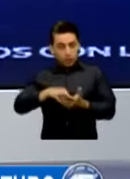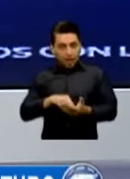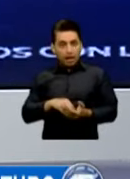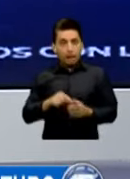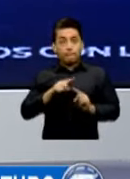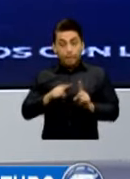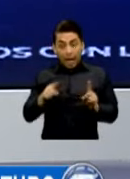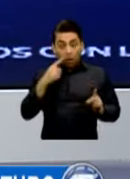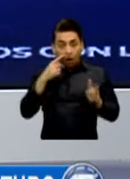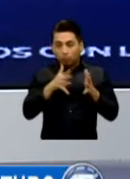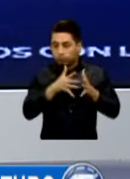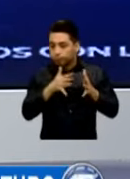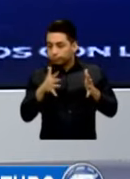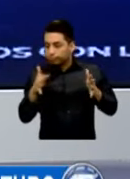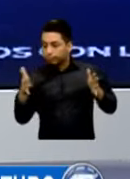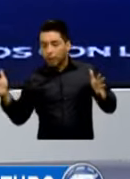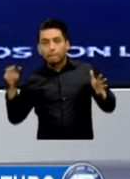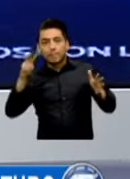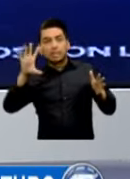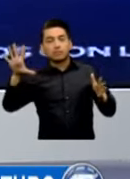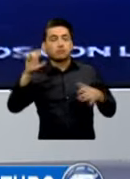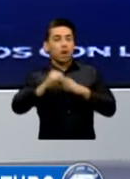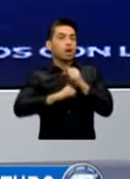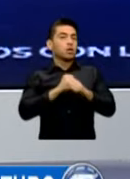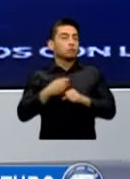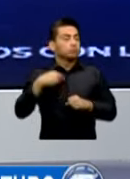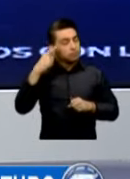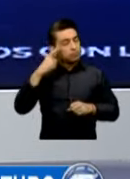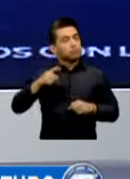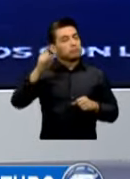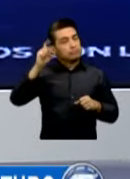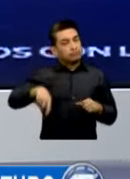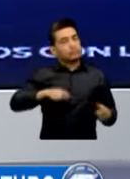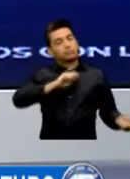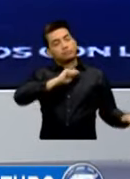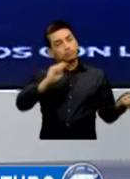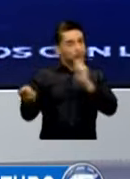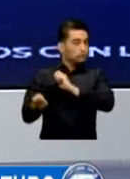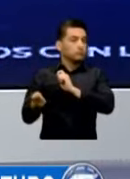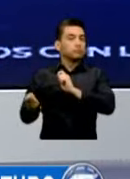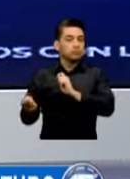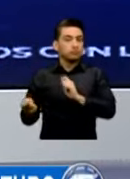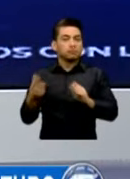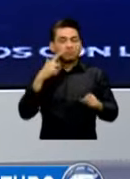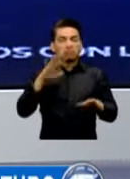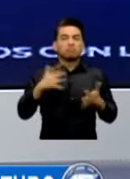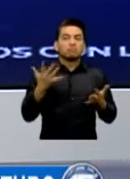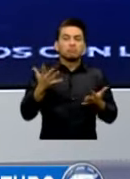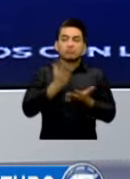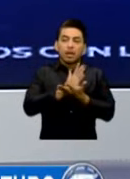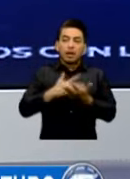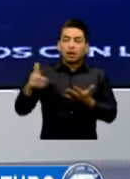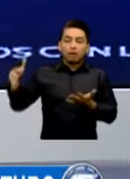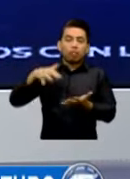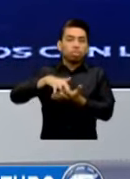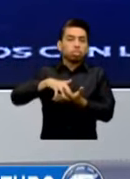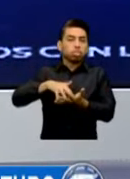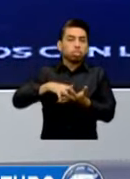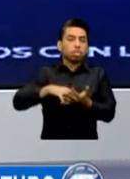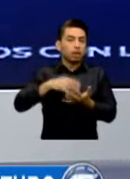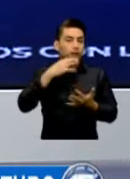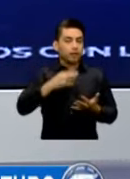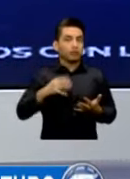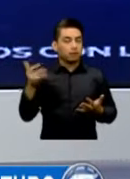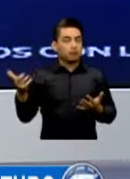Creemos Que Es Momento Oportuno Para Corregir Algunas Asimetrías Algunas Debilidades Que Son Una Realidad En El País